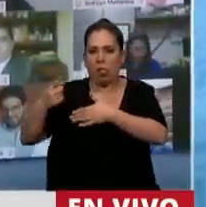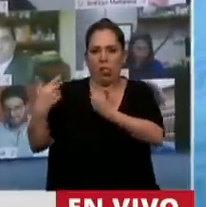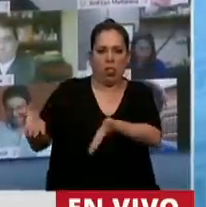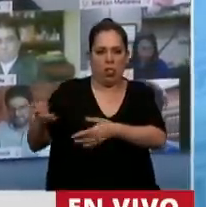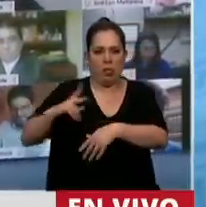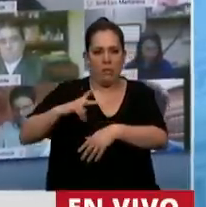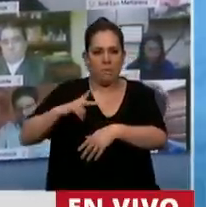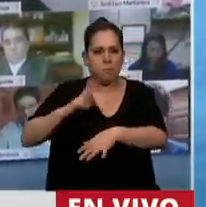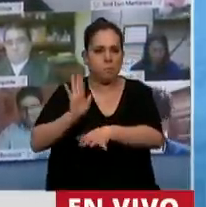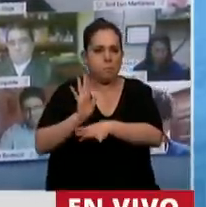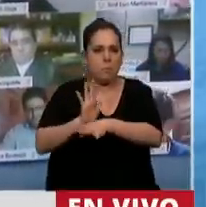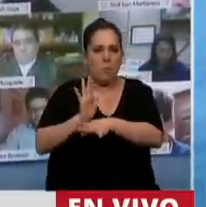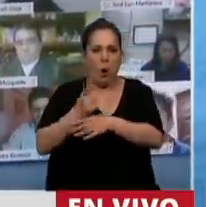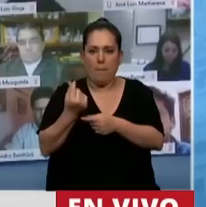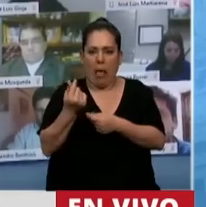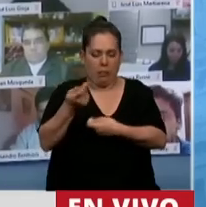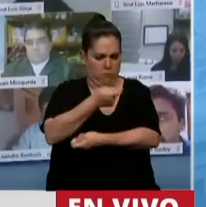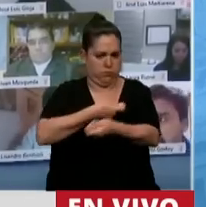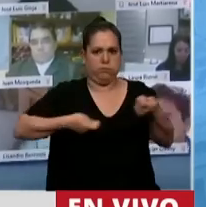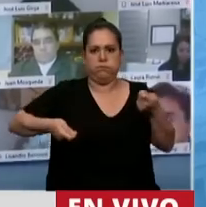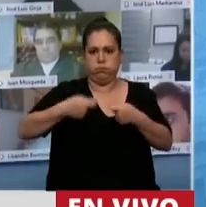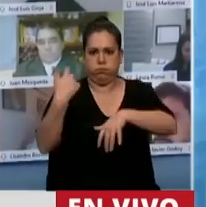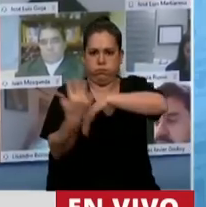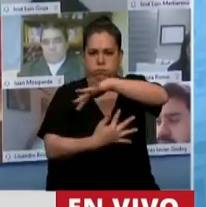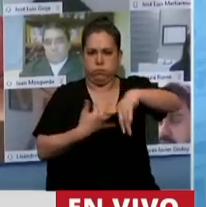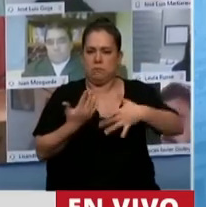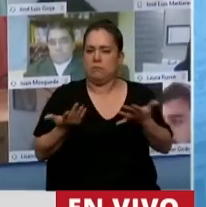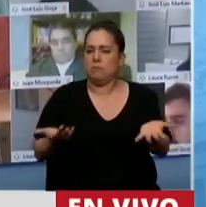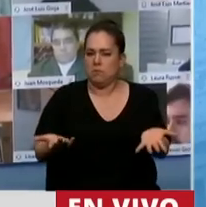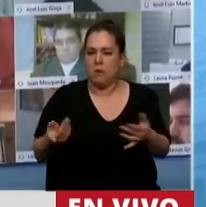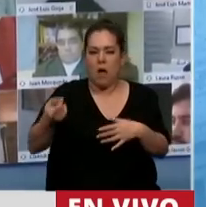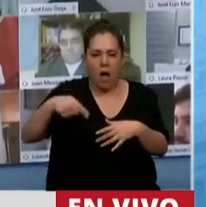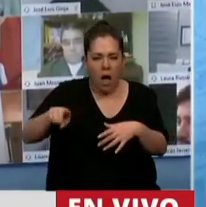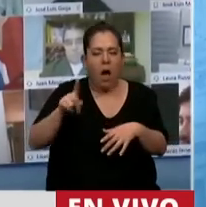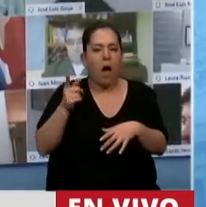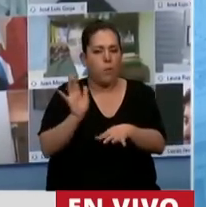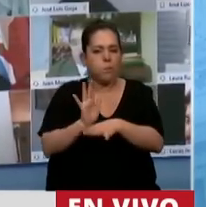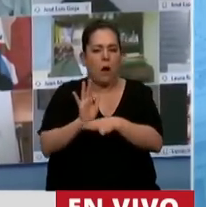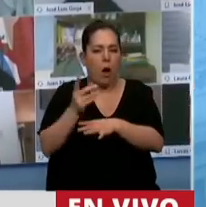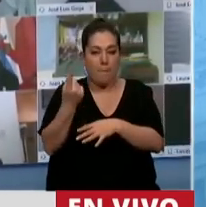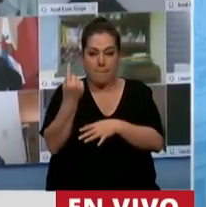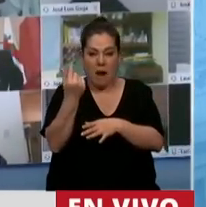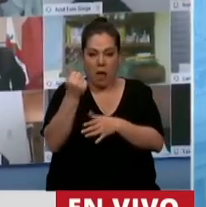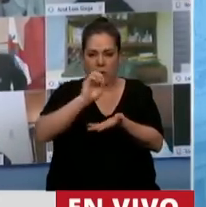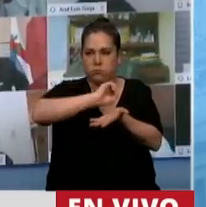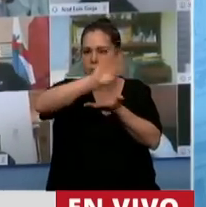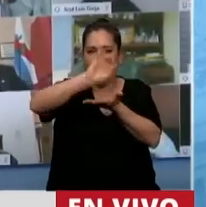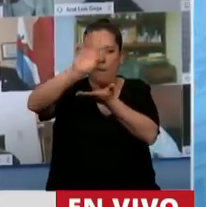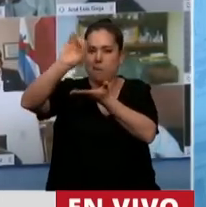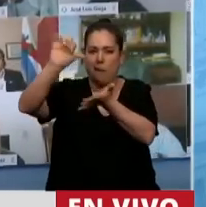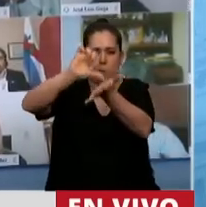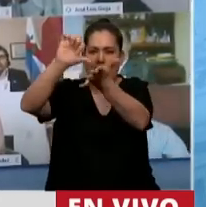paraíso de la bicicleta financiera, campeones mundiales de la fuga de capitales.